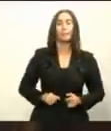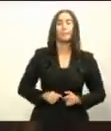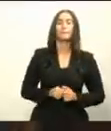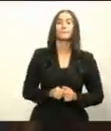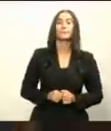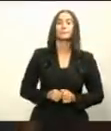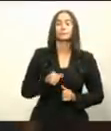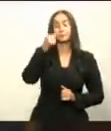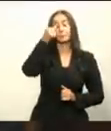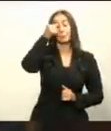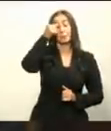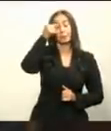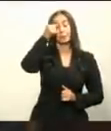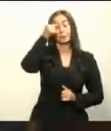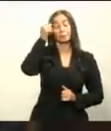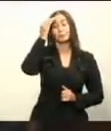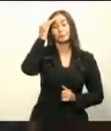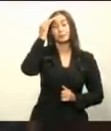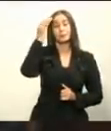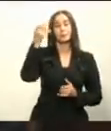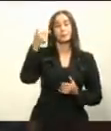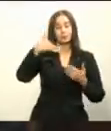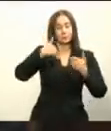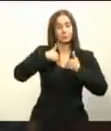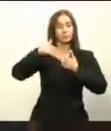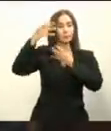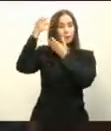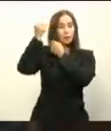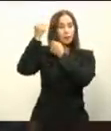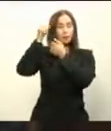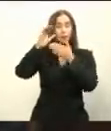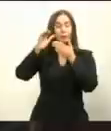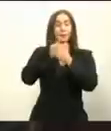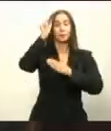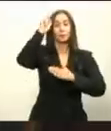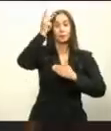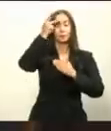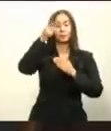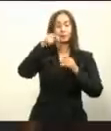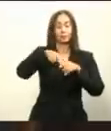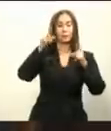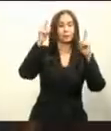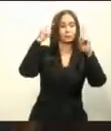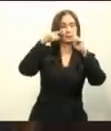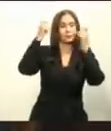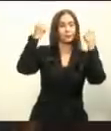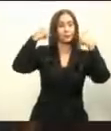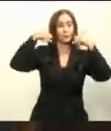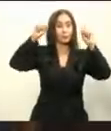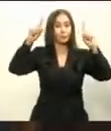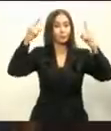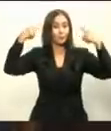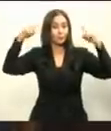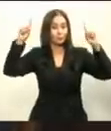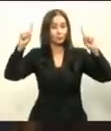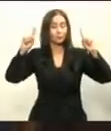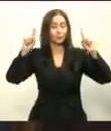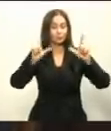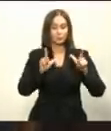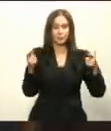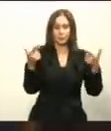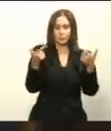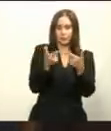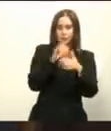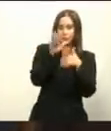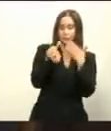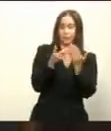Tengo plena confianza de que esta nueva política comenzará una nueva etapa de logros y grandes éxitos para el sector y